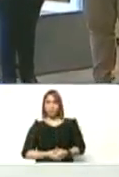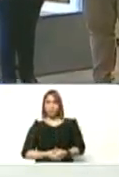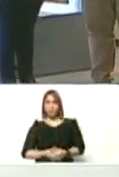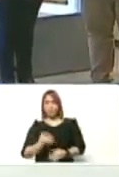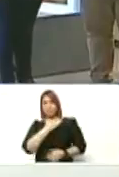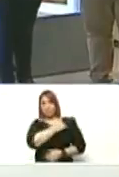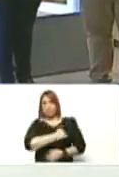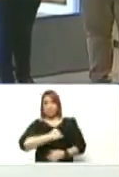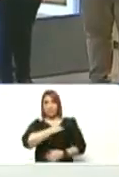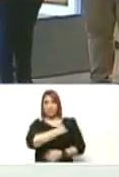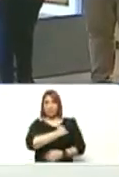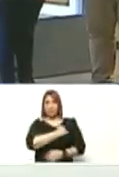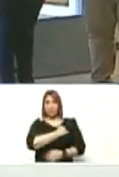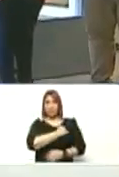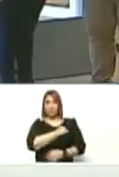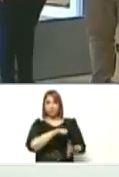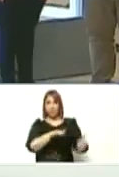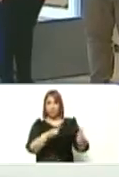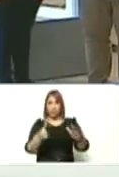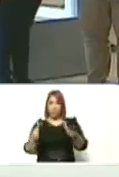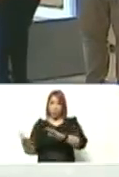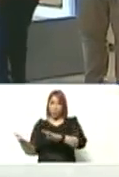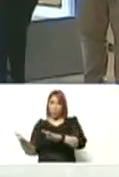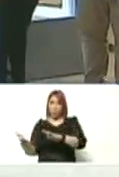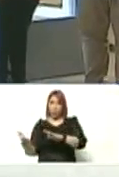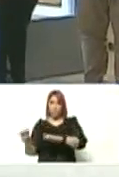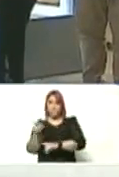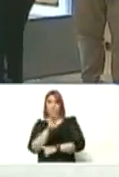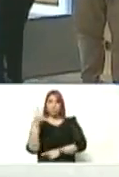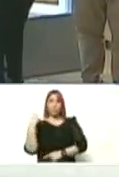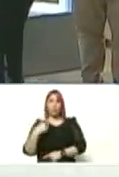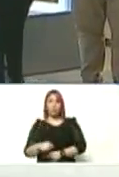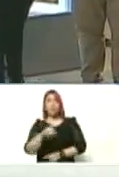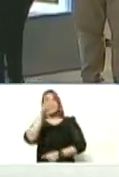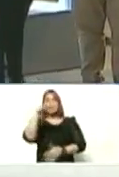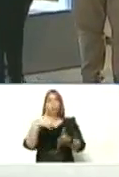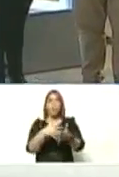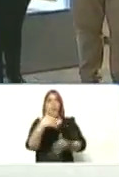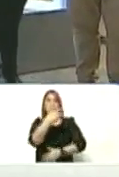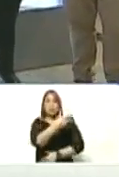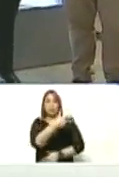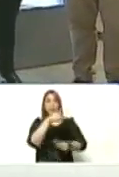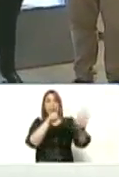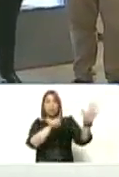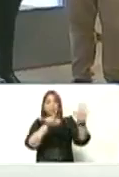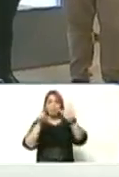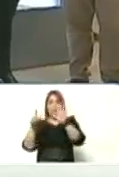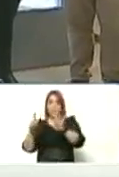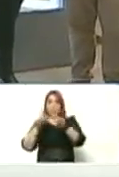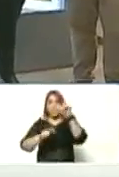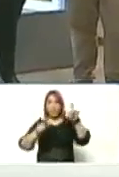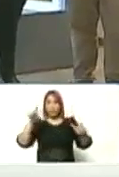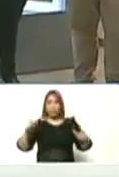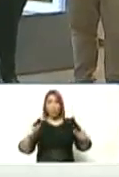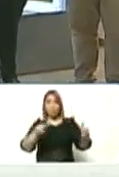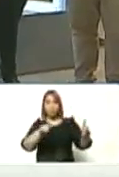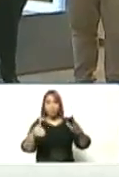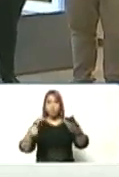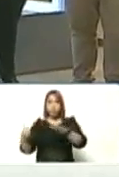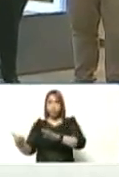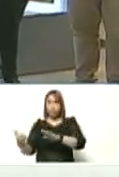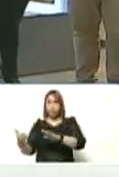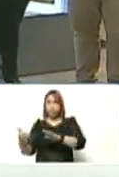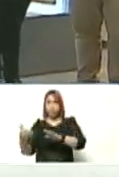lamentablemente fallecidos Venezuela lleva cinco mil trescientos sesenta y seis fallecidos de esta